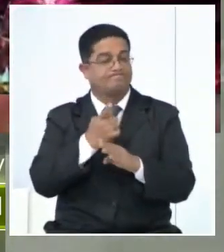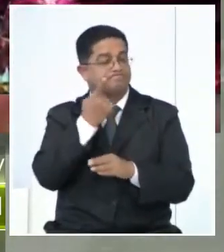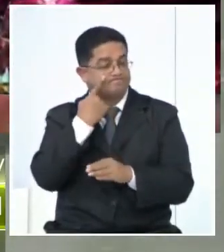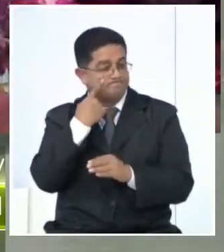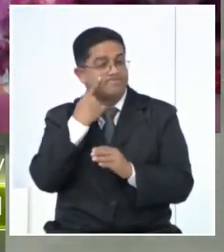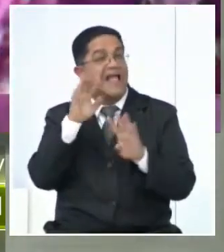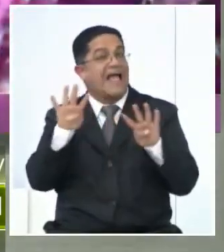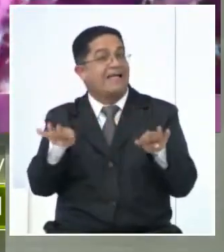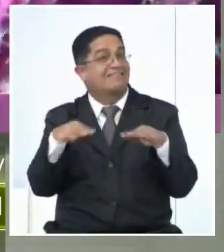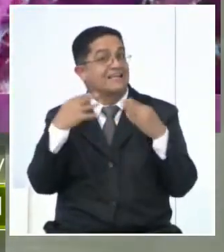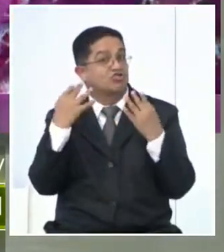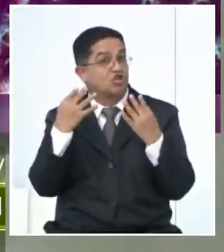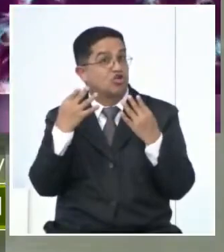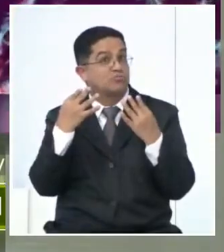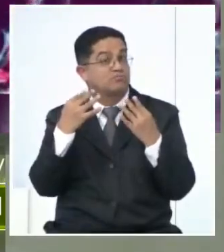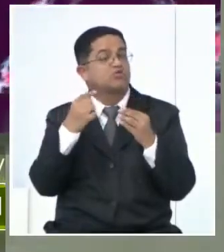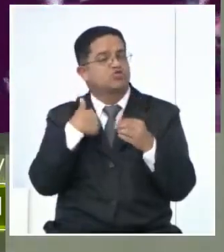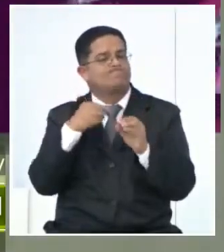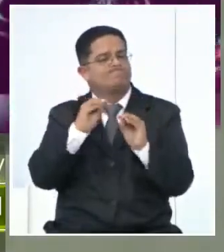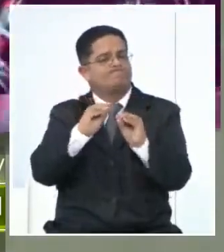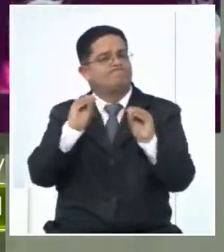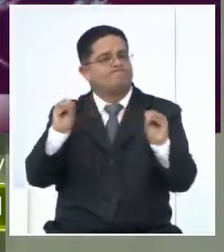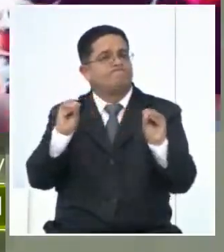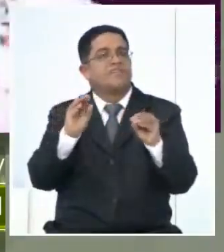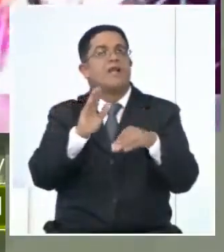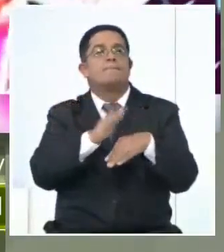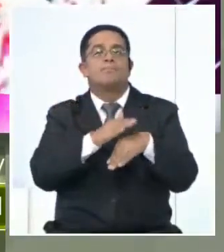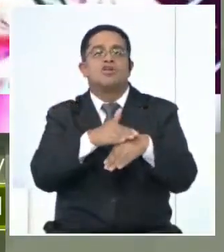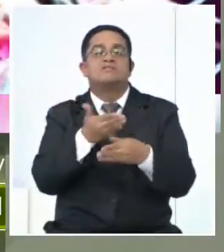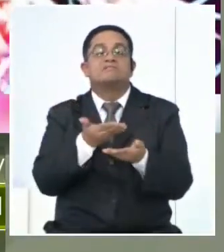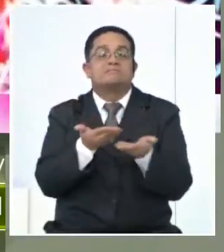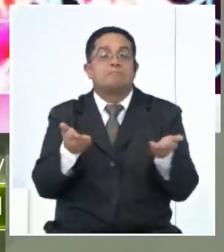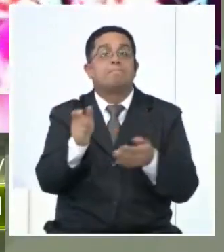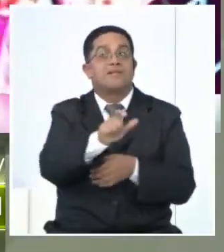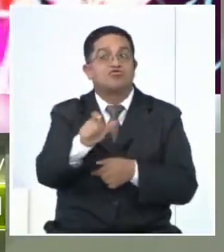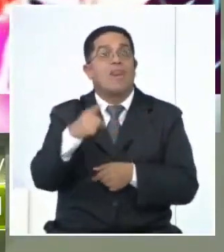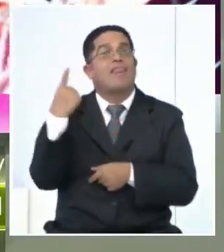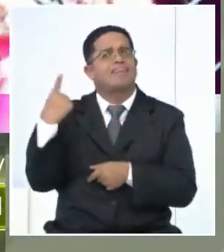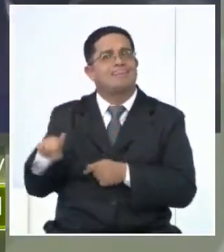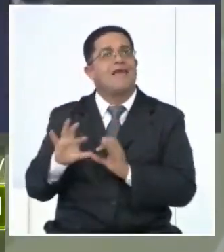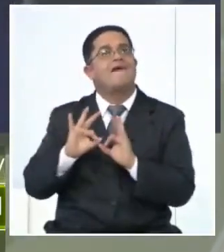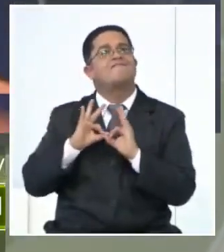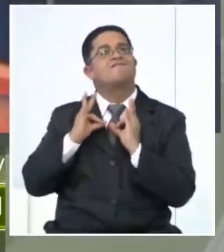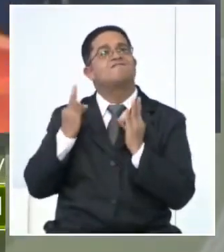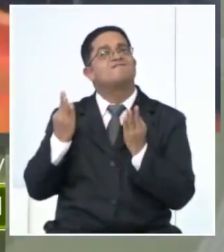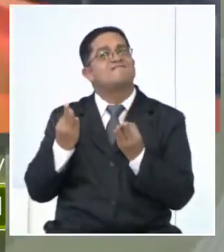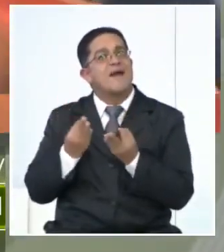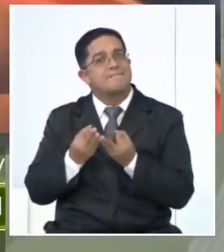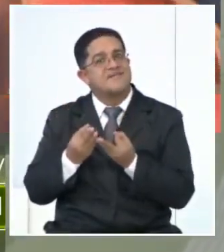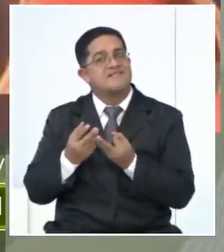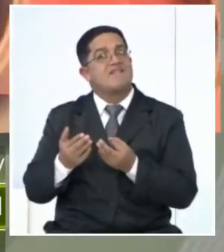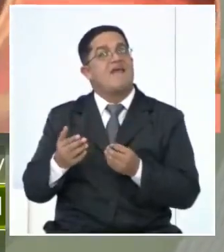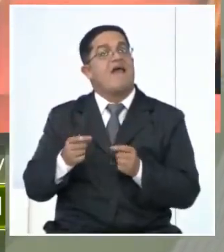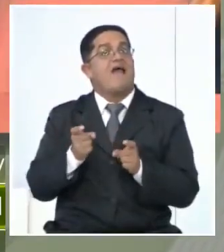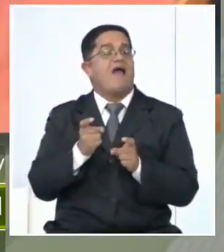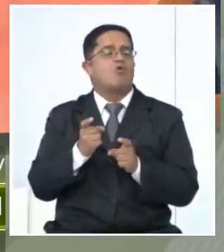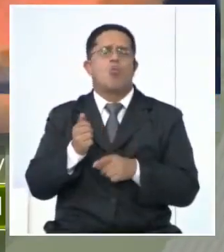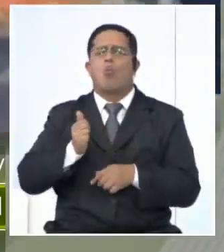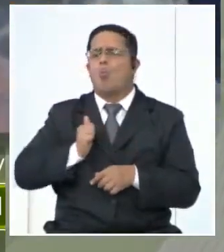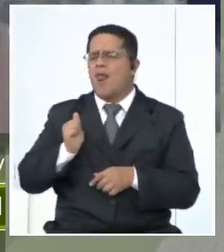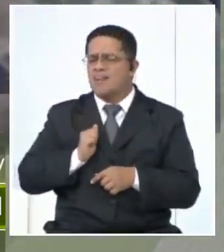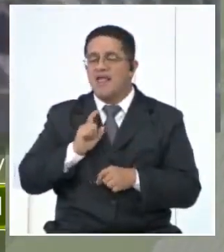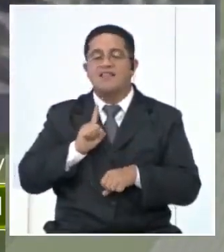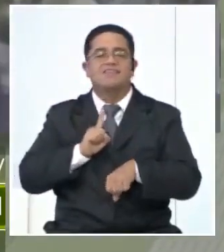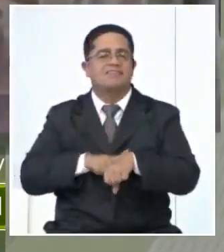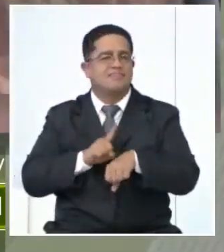cierta llamada a atención en el sentido de que aquellos pacientes que tengan familiares con cáncer de estómago o con cualquier tipo de cáncer